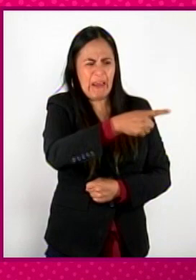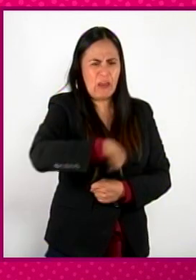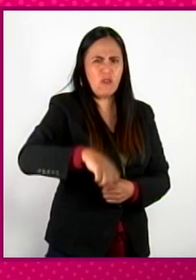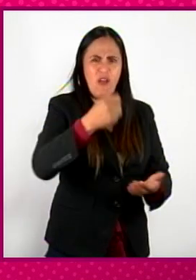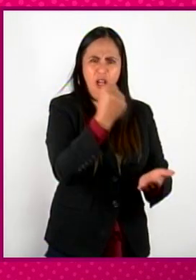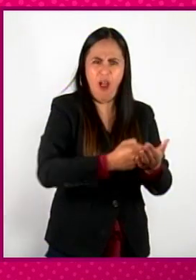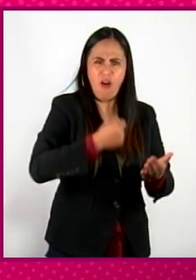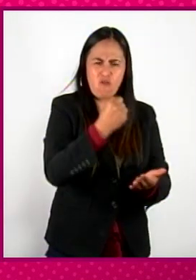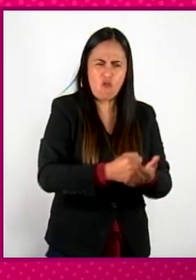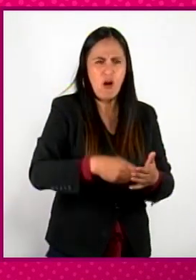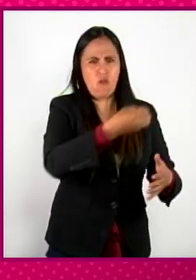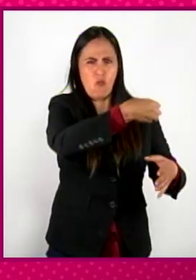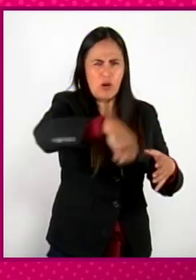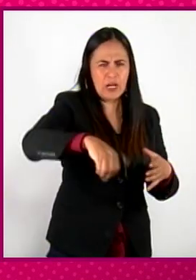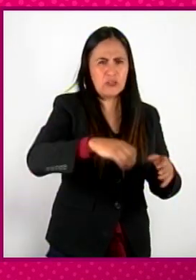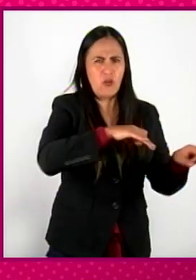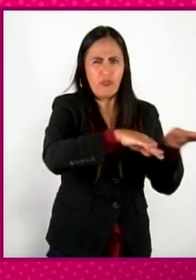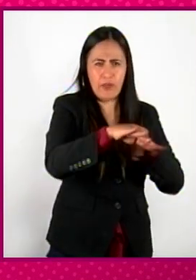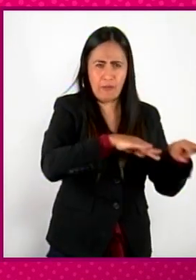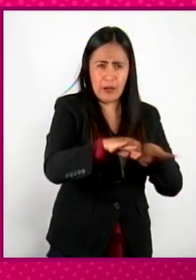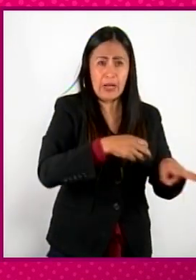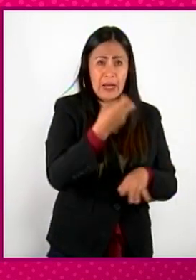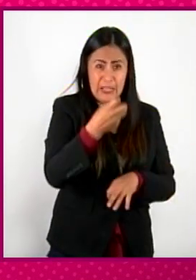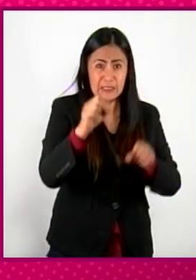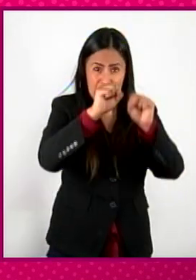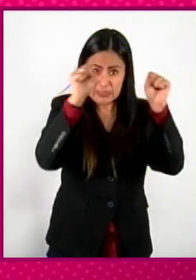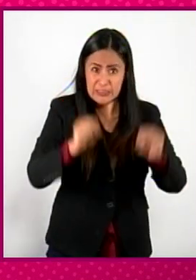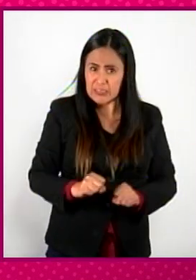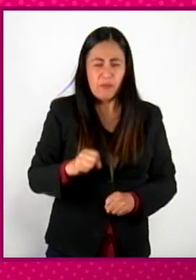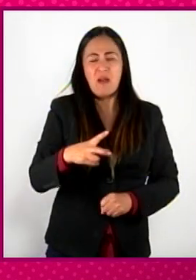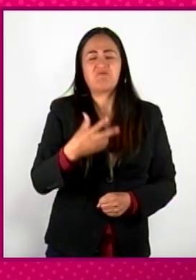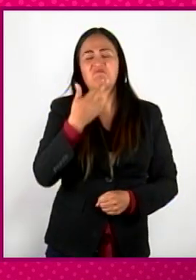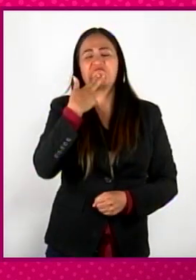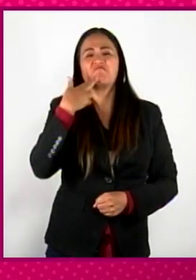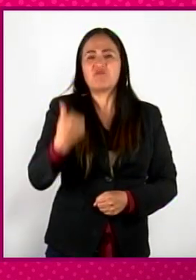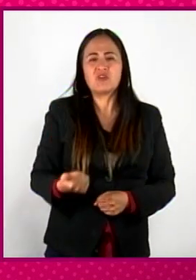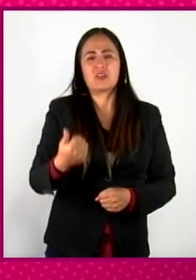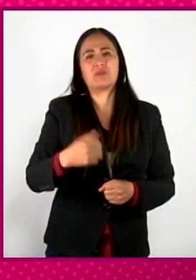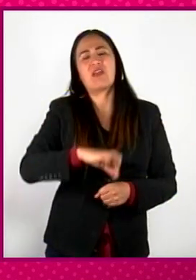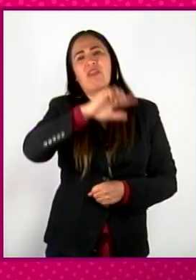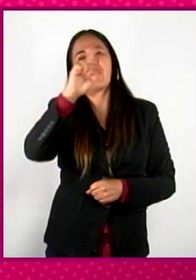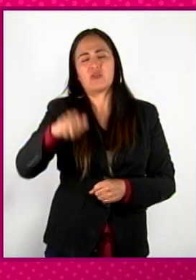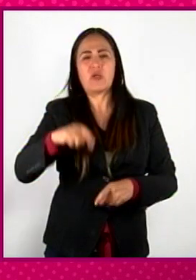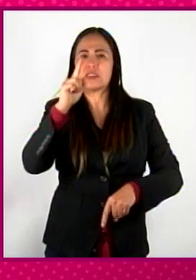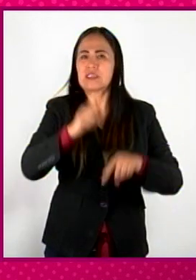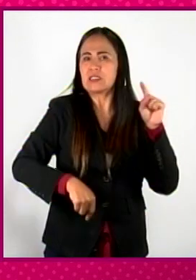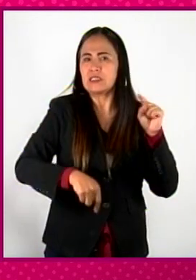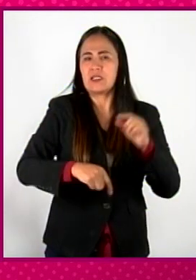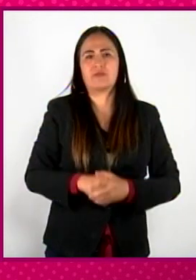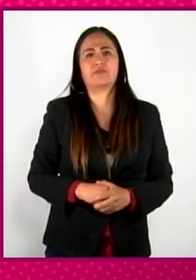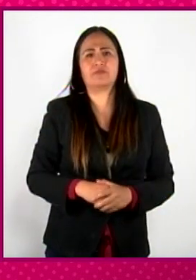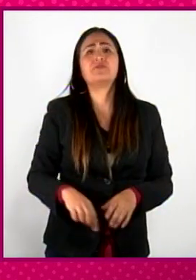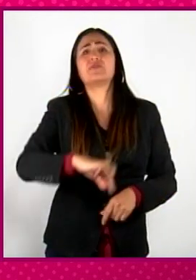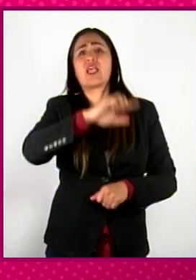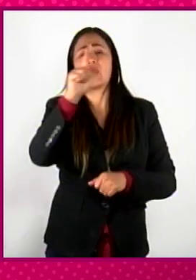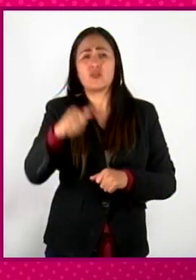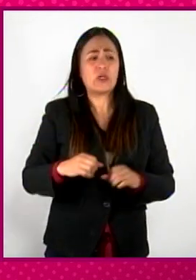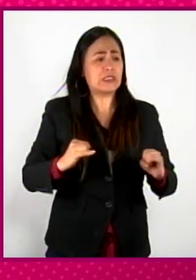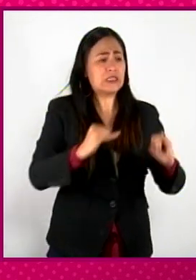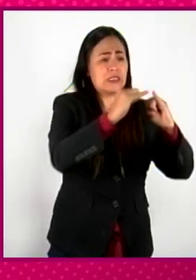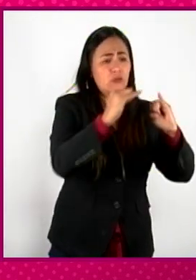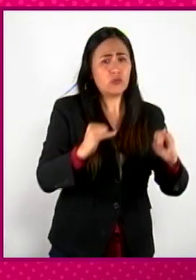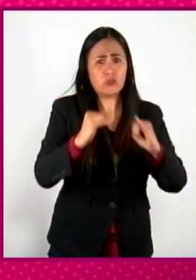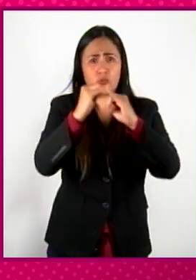la corona dijo este sistema no funciona, vamos a desarticularlo, ¿no? Y hizo una serie de instancias que